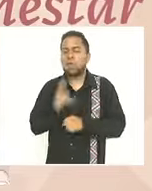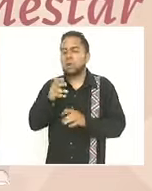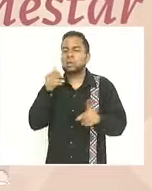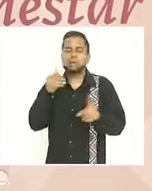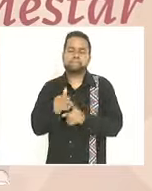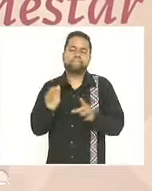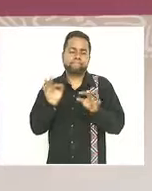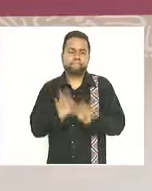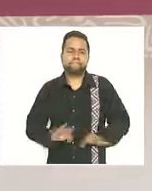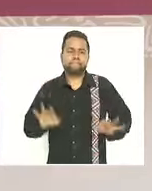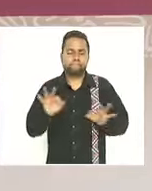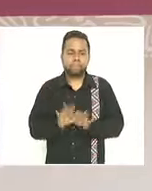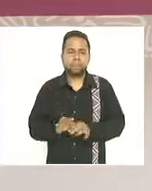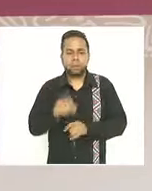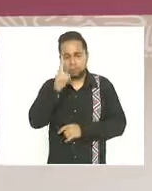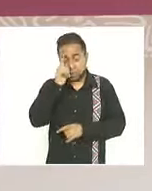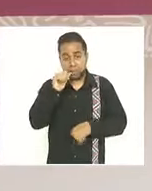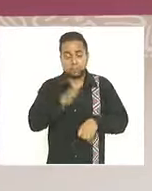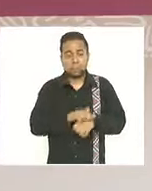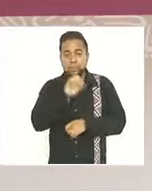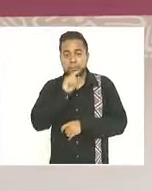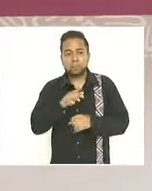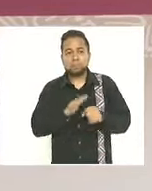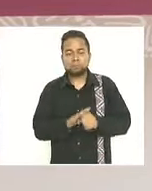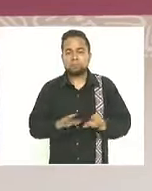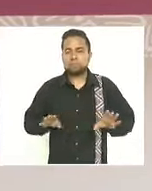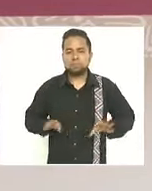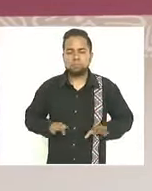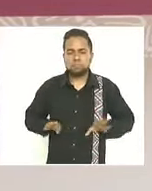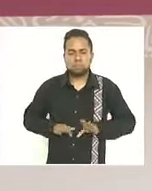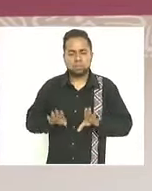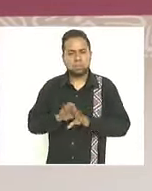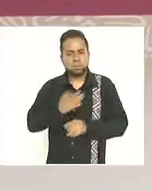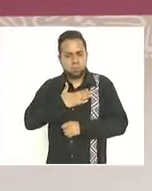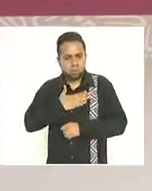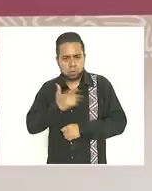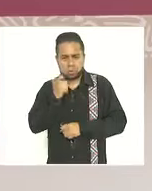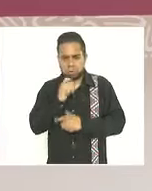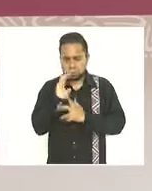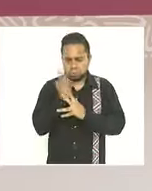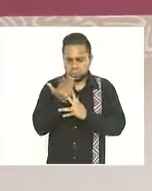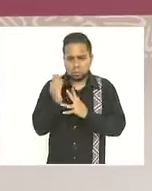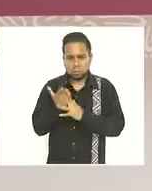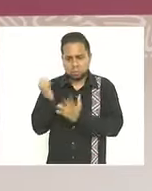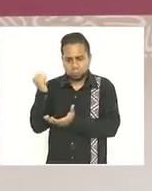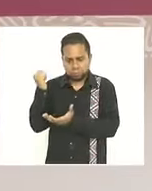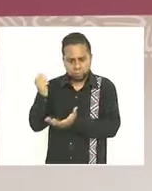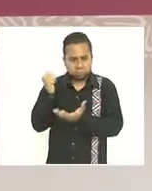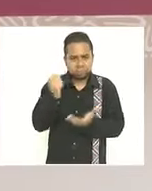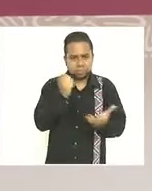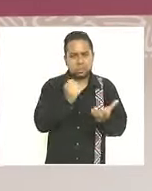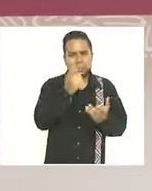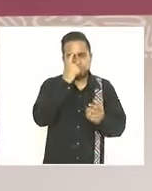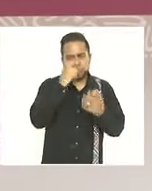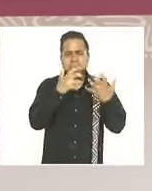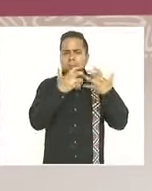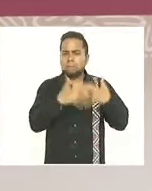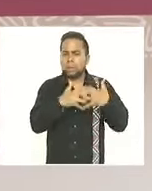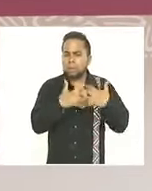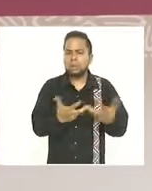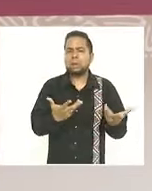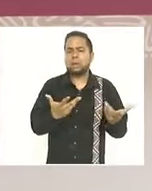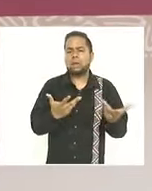protagonistas sumado además del reparto justo de las ganancias de las empresas en términos de